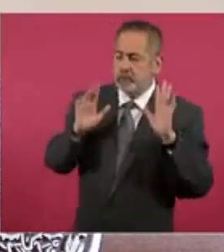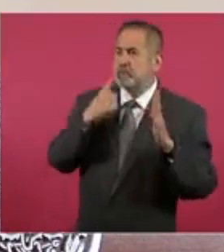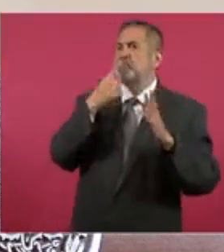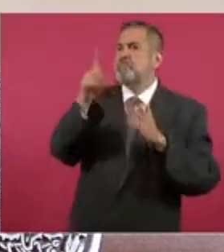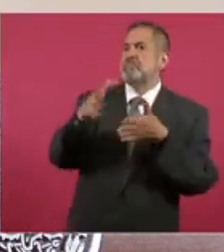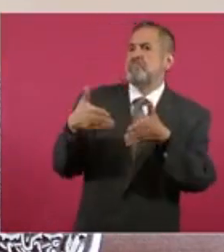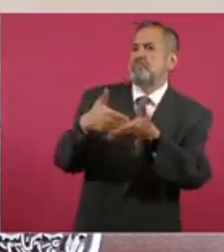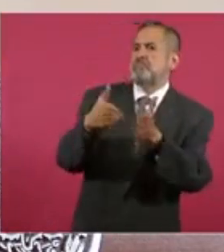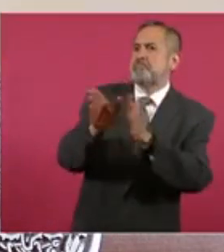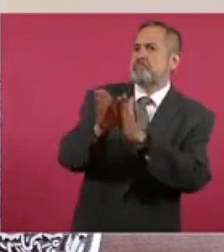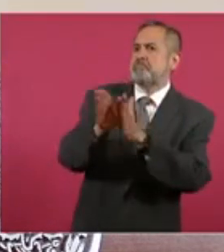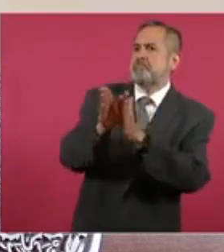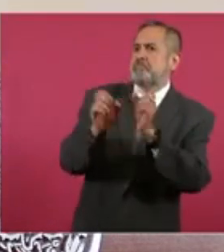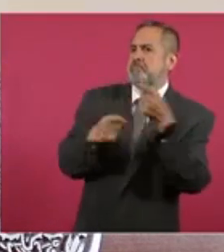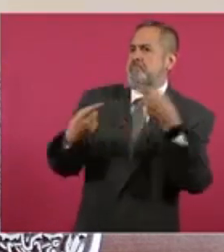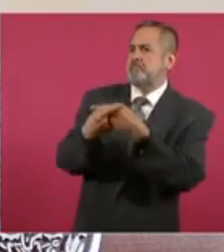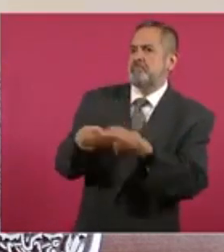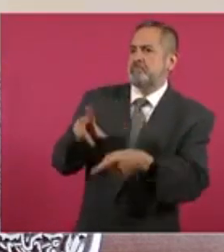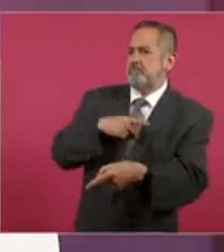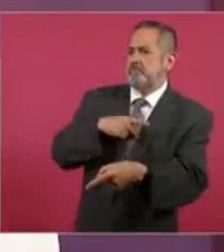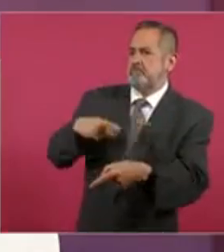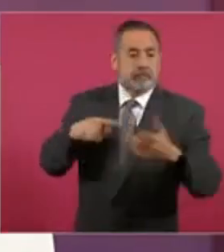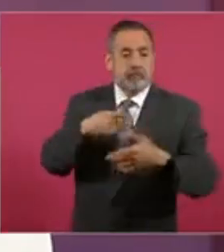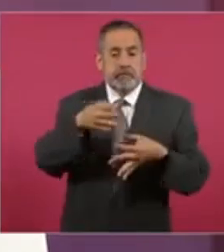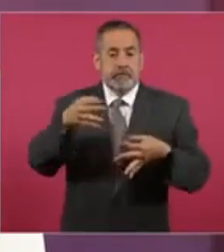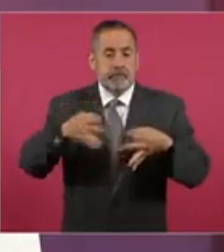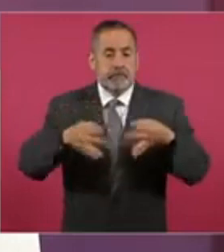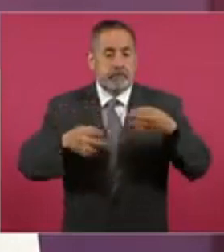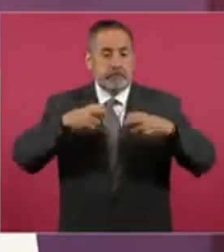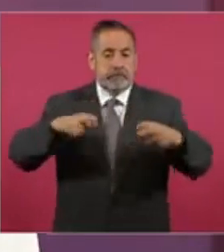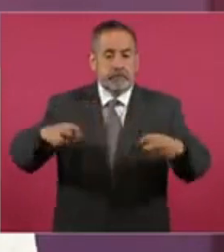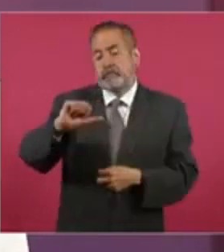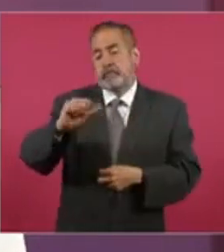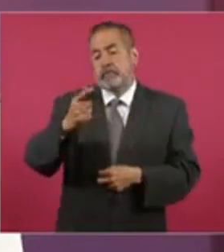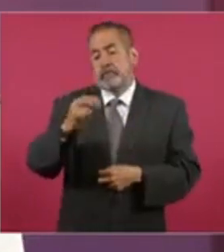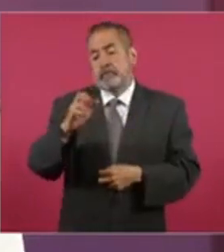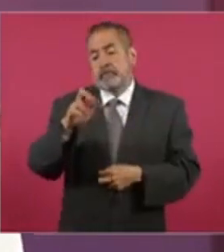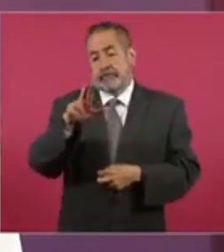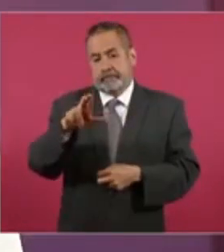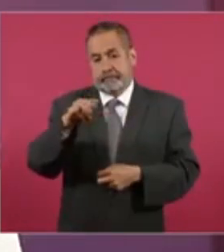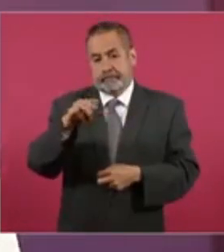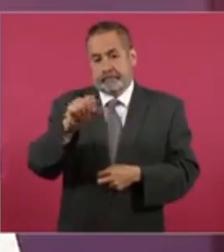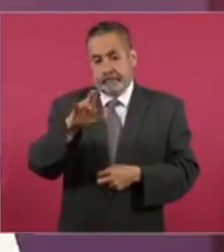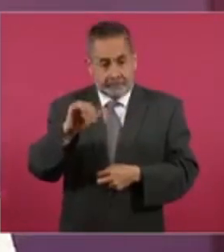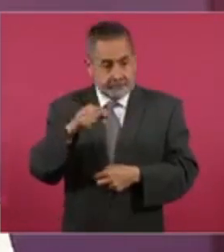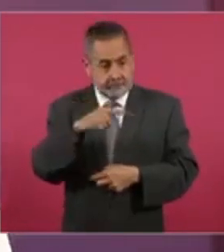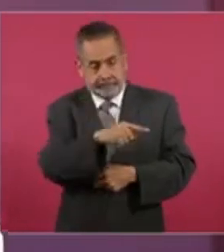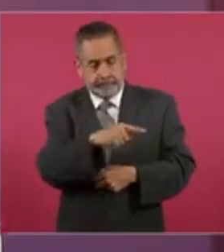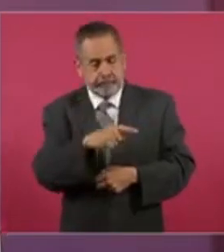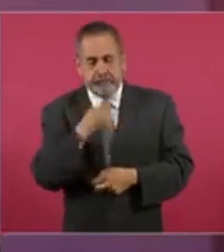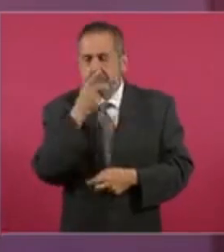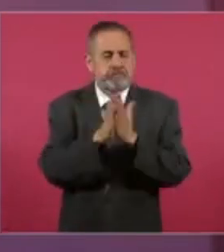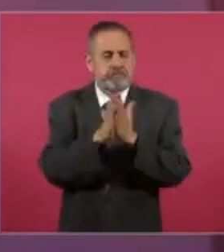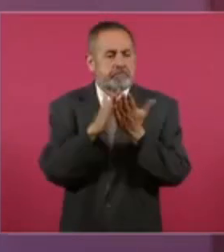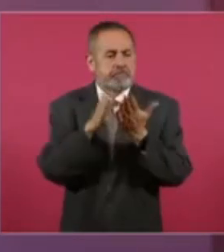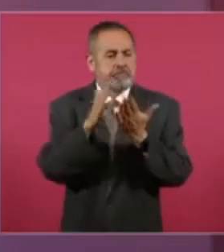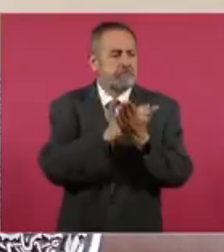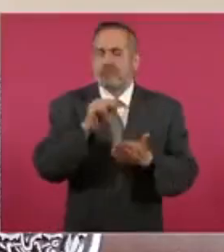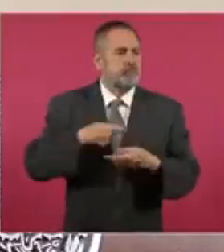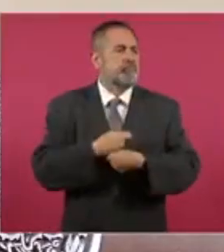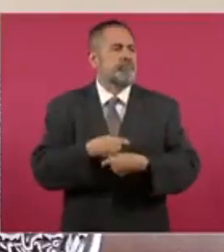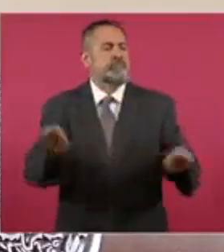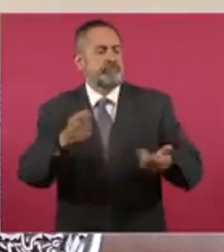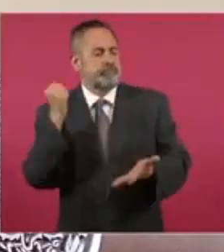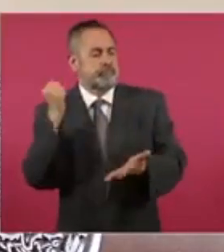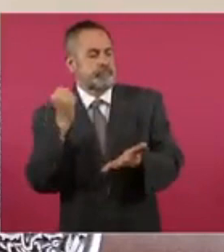y el ministro Luis María Aguilar ha determinado que los libros no se repartan. Por eso, las